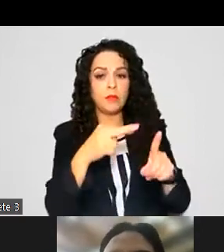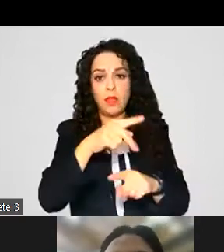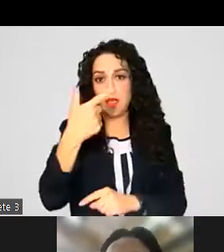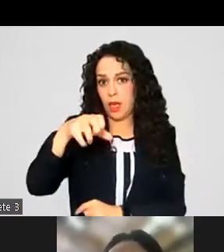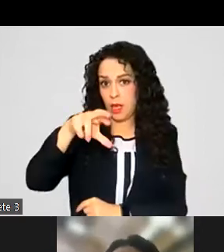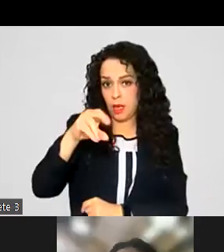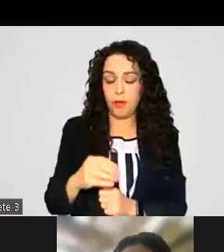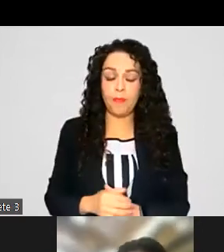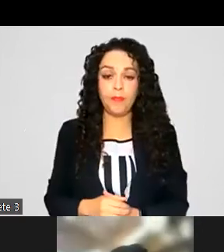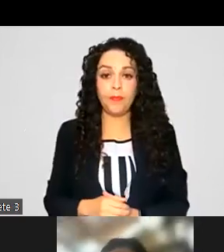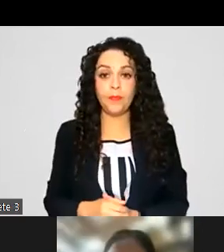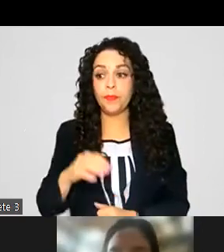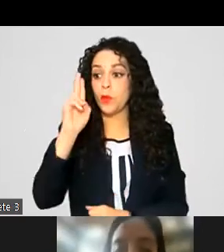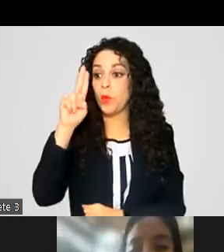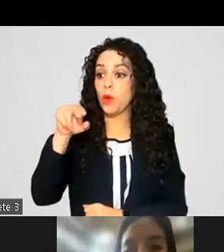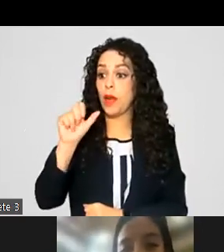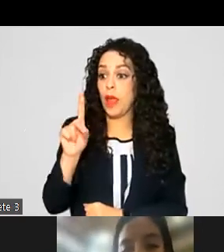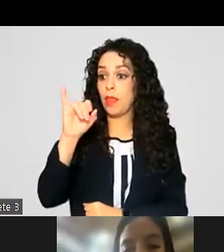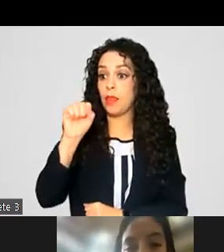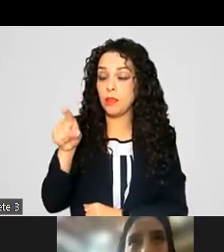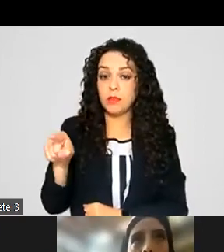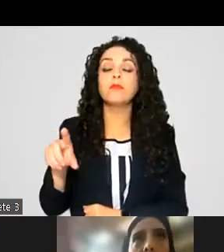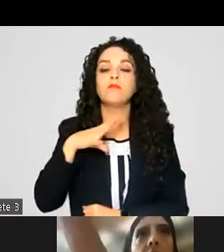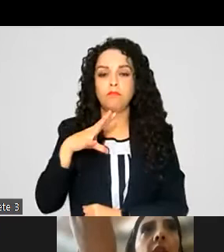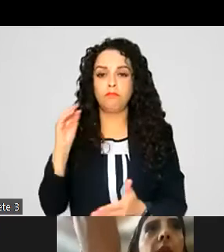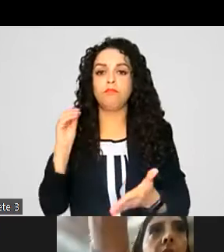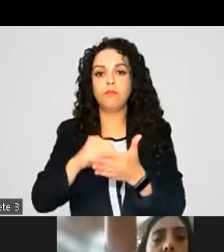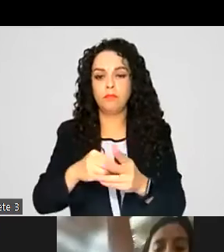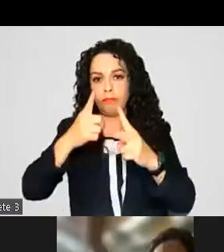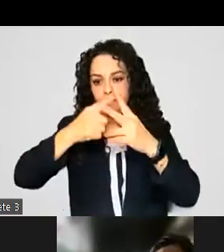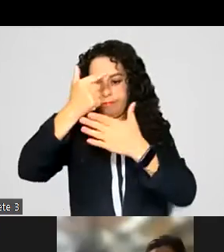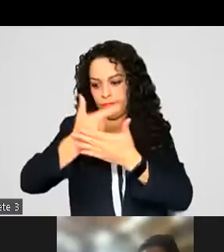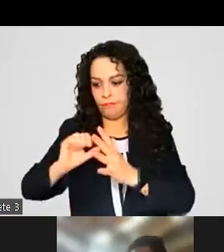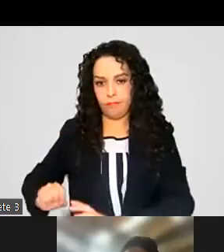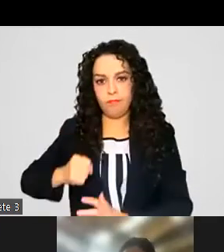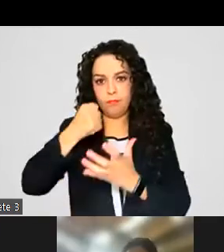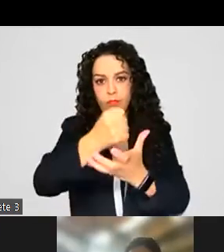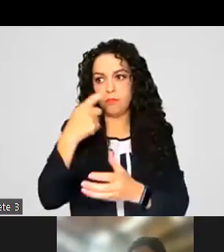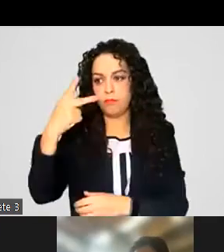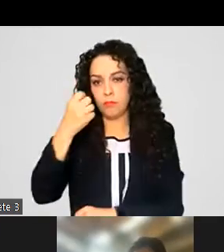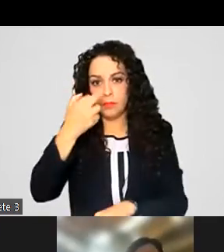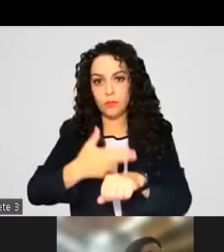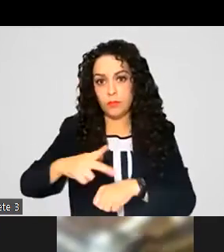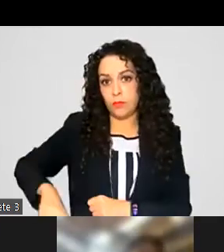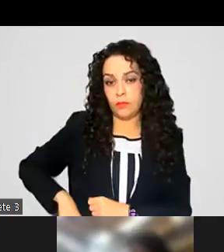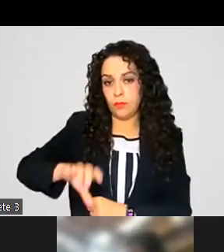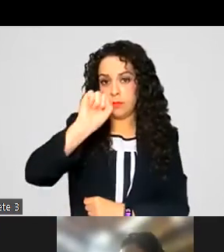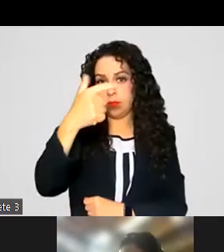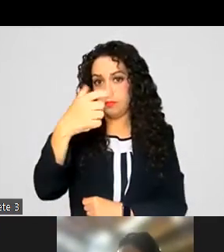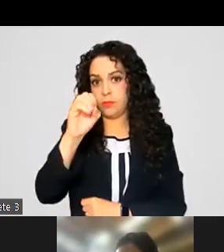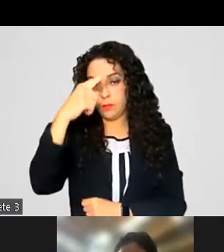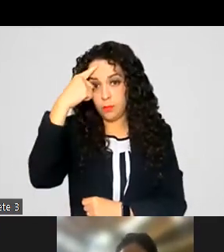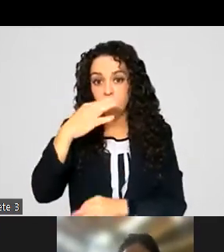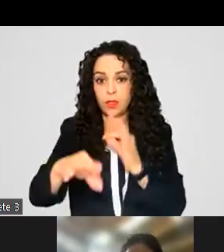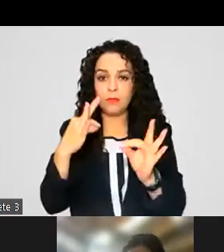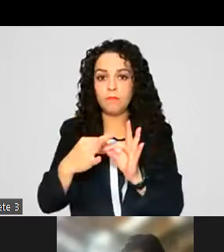operatividad de la UNADIS se encuentra dentro del presupuesto y de los recursos de la Secretaría de Gobierno cumpliendo así con los compromisos y el principio